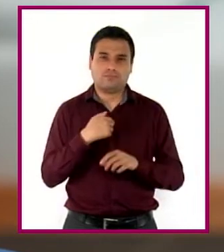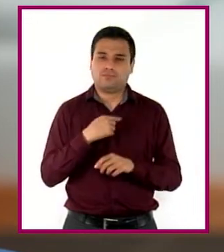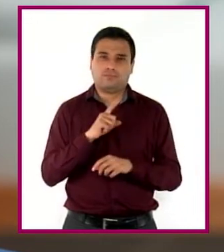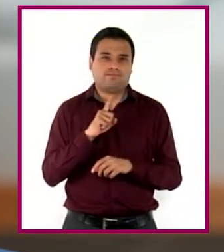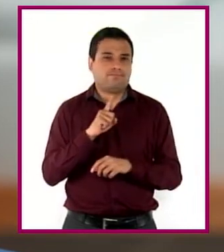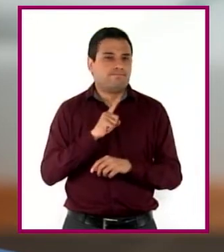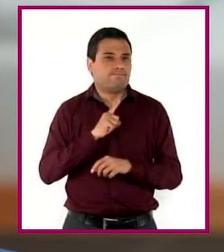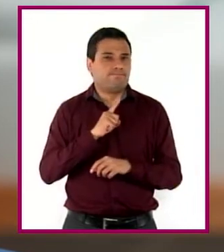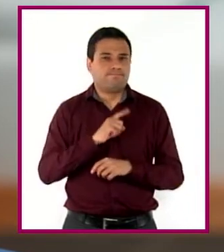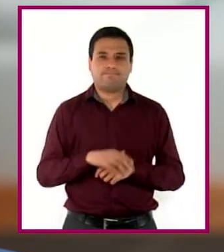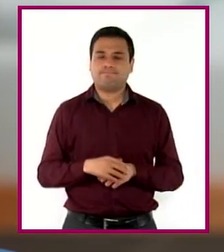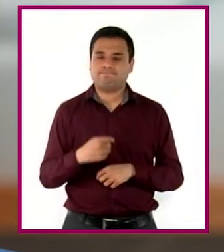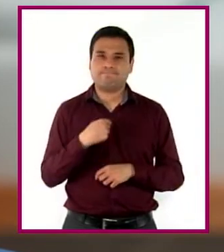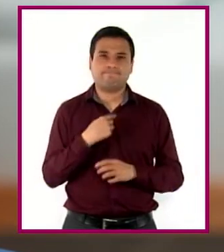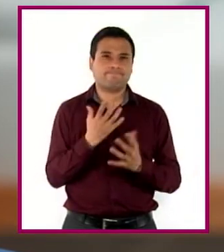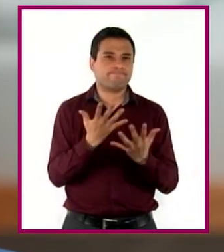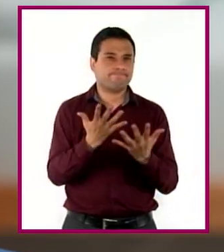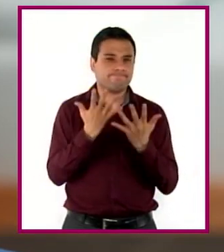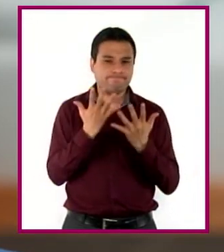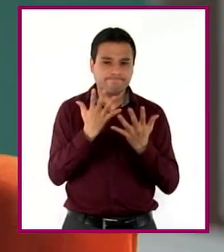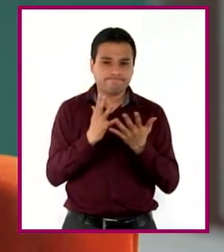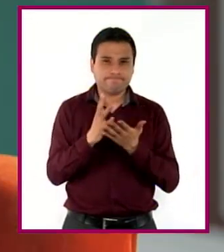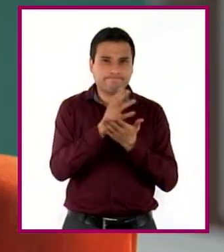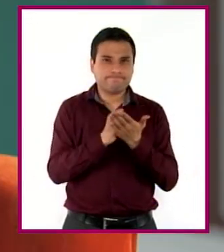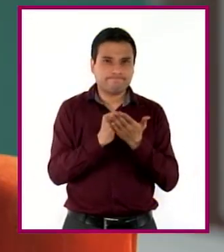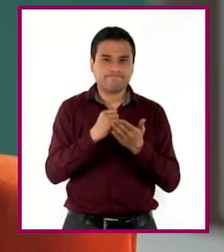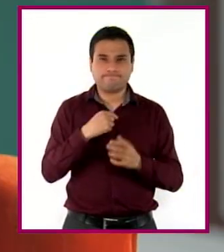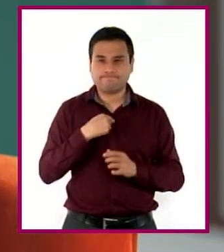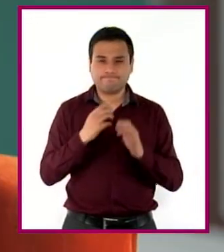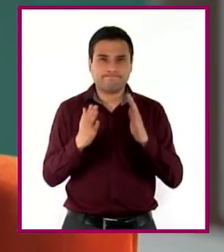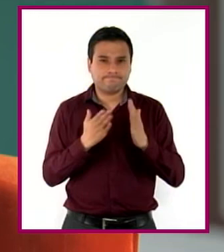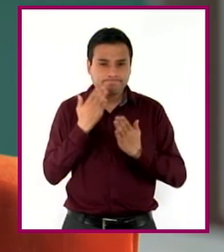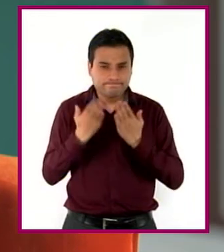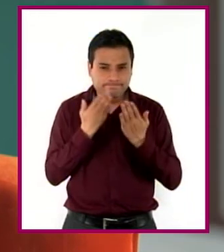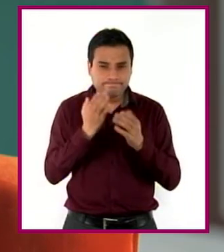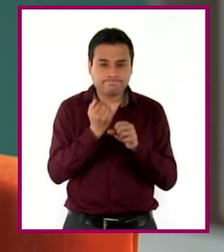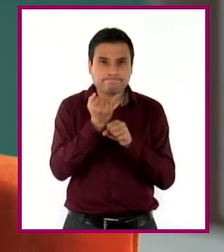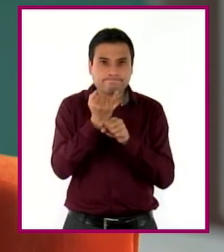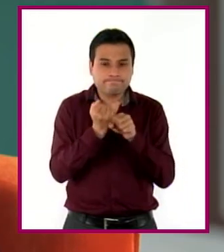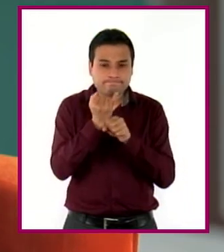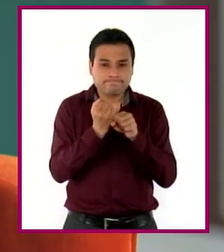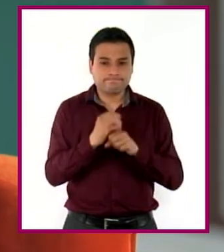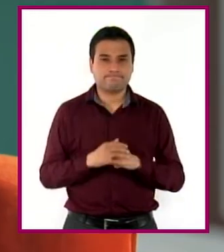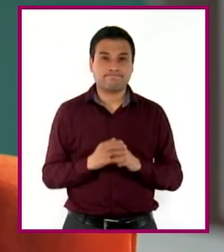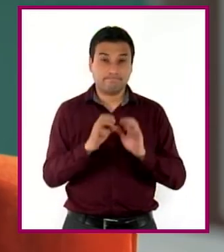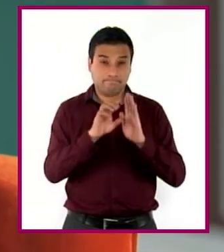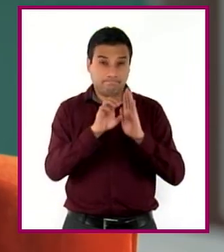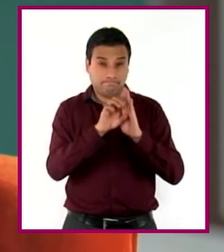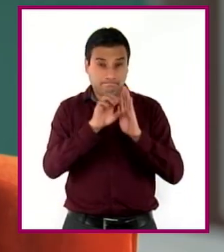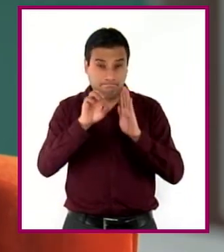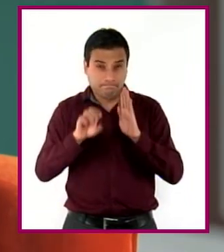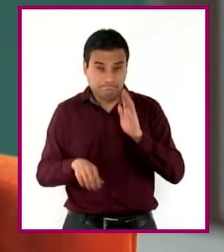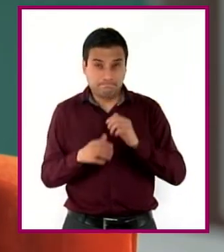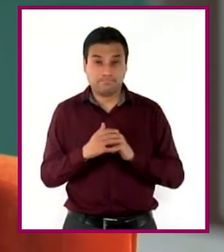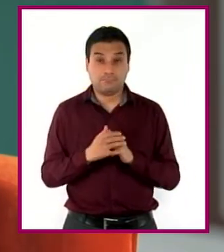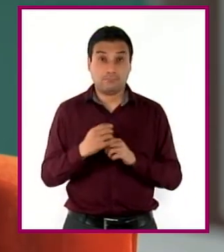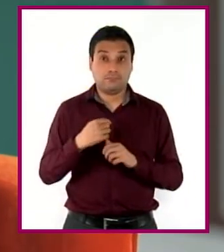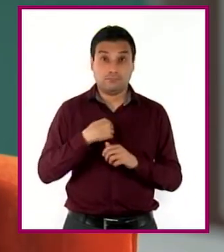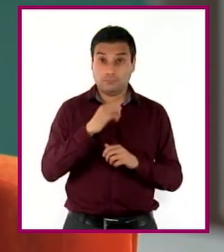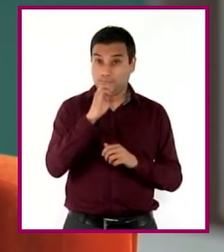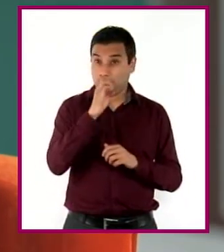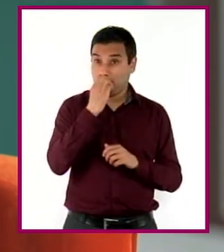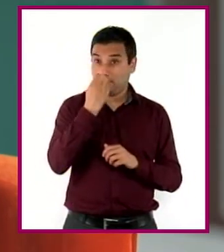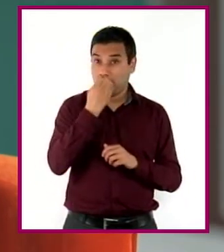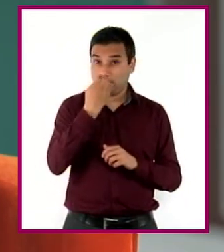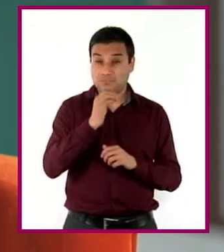de que uno quiera hacerlo y que busque las maneras. Sí, porque pienso que si uno termina estudiando en una escuela que no